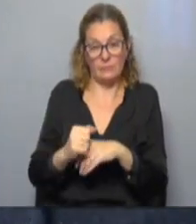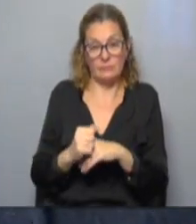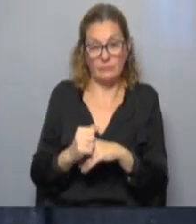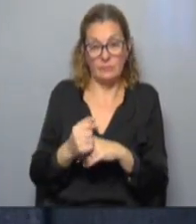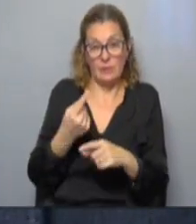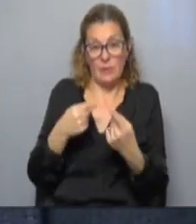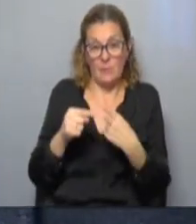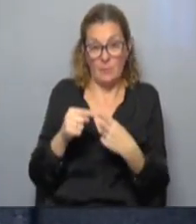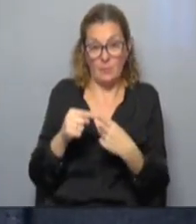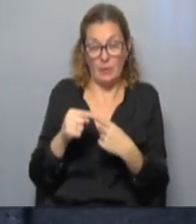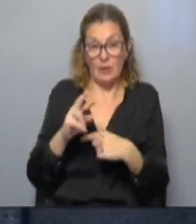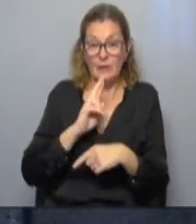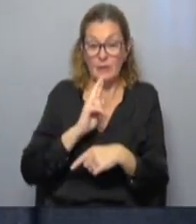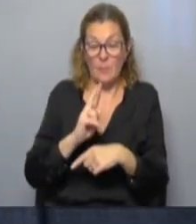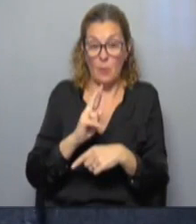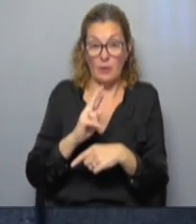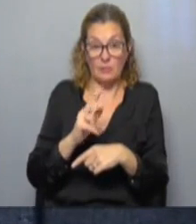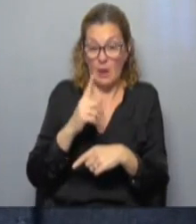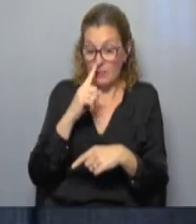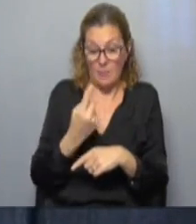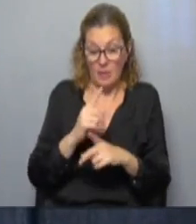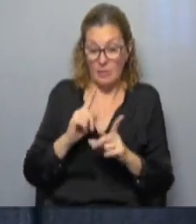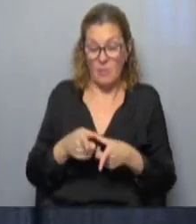Pero que hay que tener respuestas de corto plazo también.